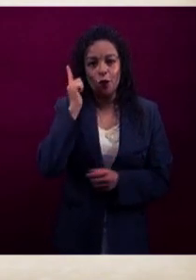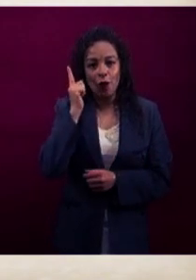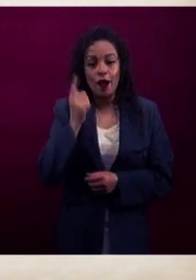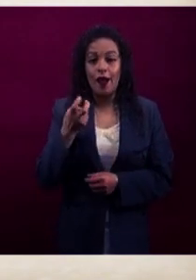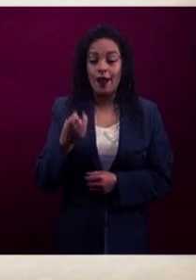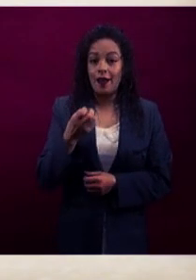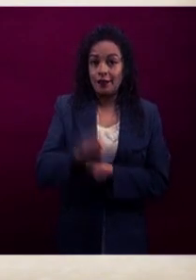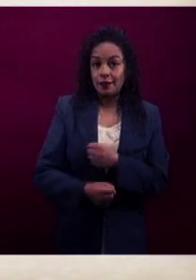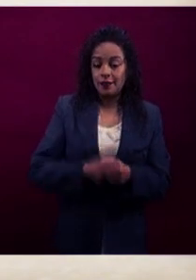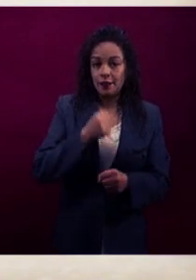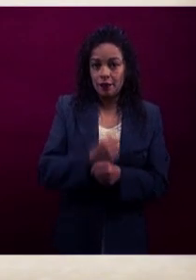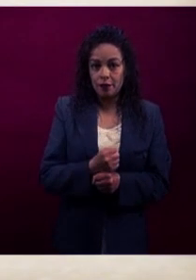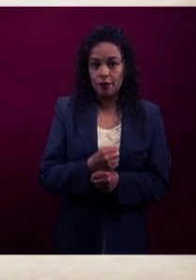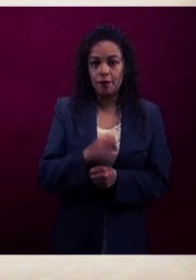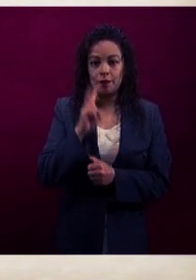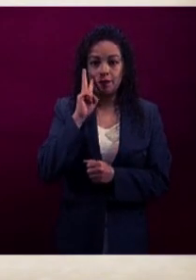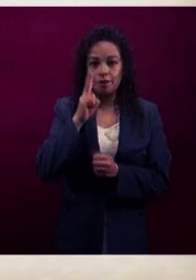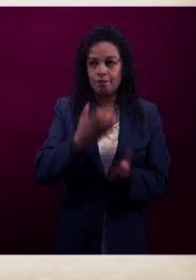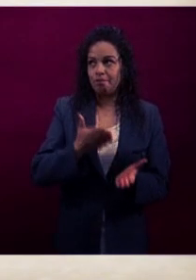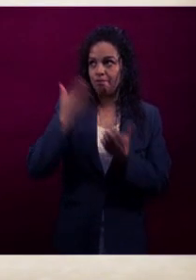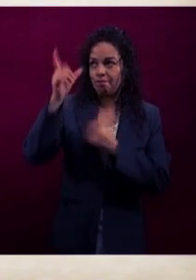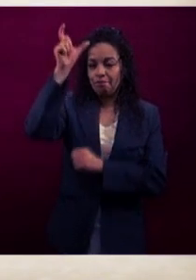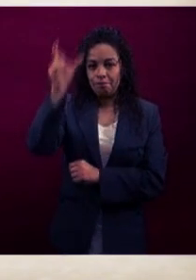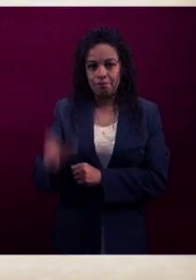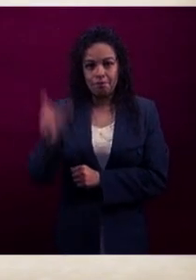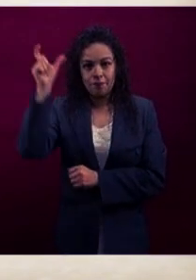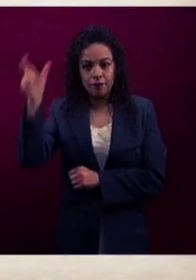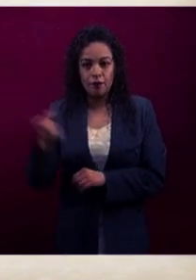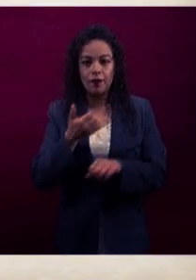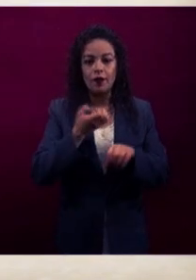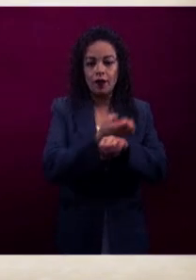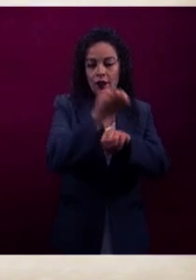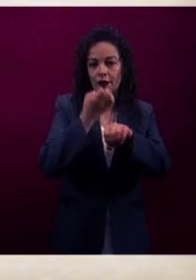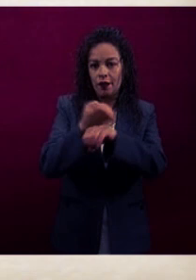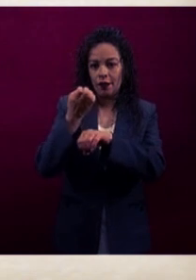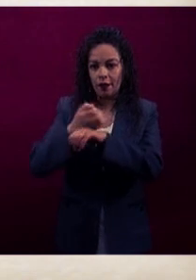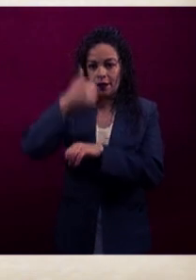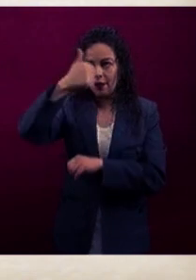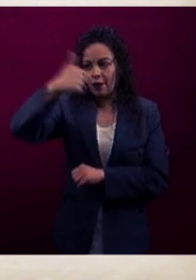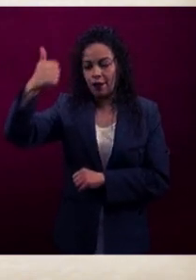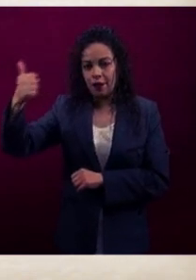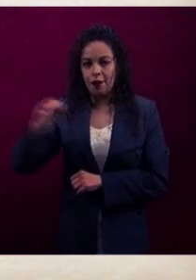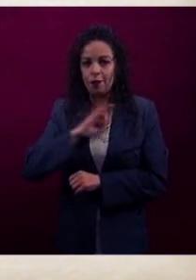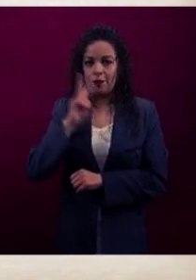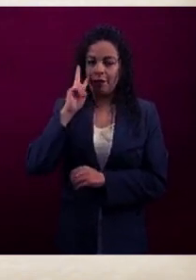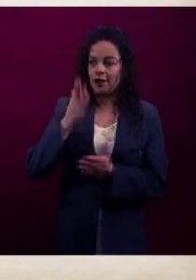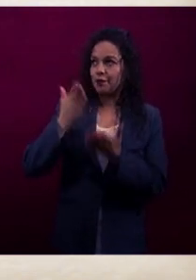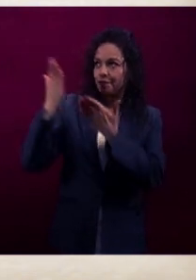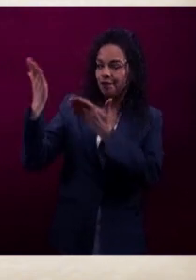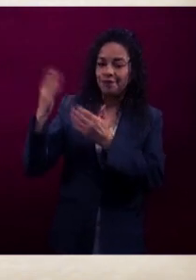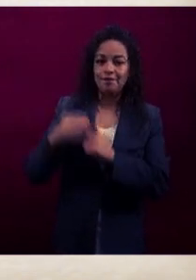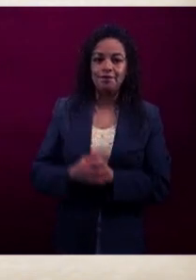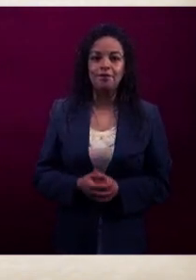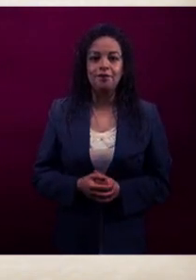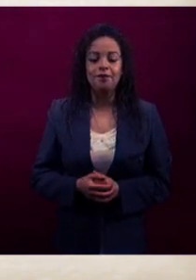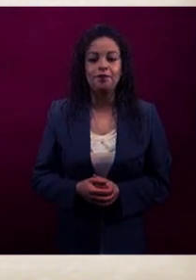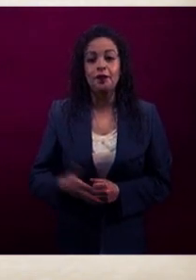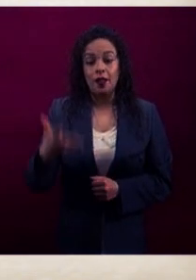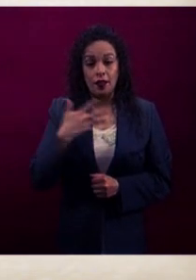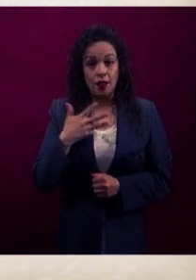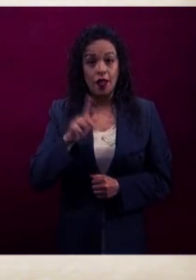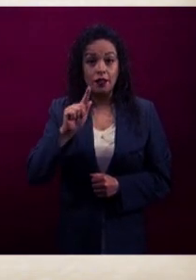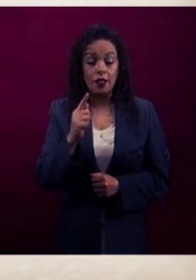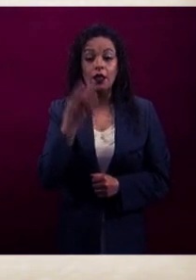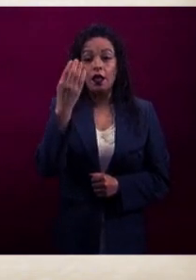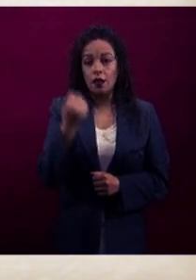cuarteles que se ven en esta columna, en los estados que se aprecia. Y el objetivo es tener 79